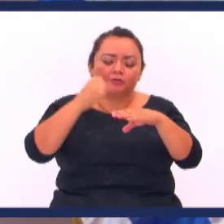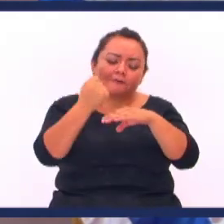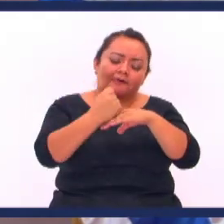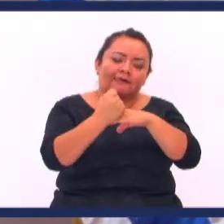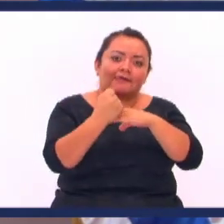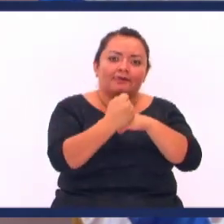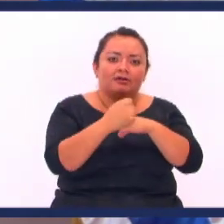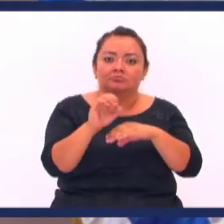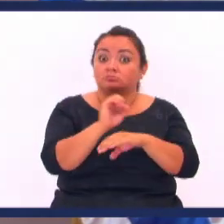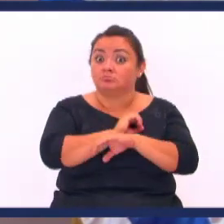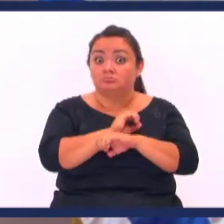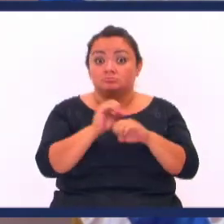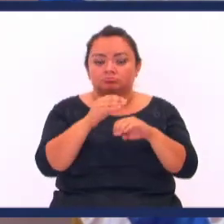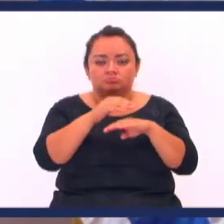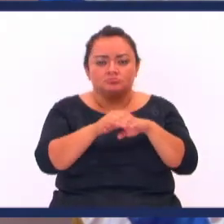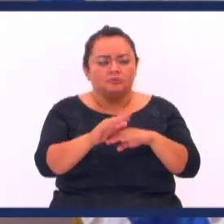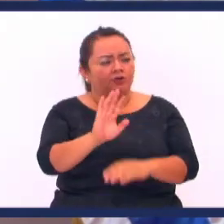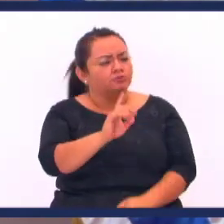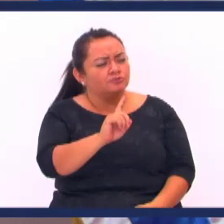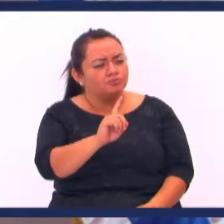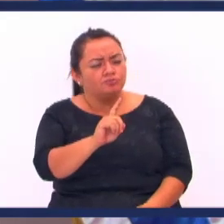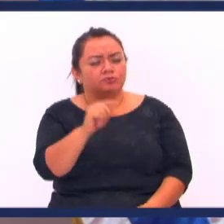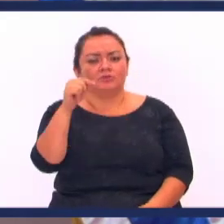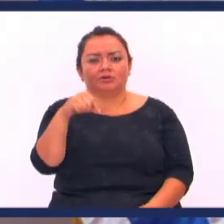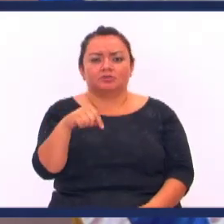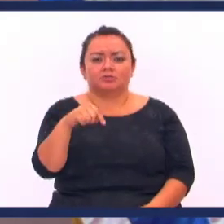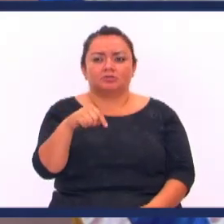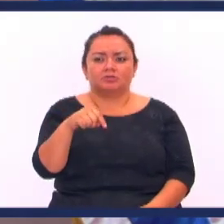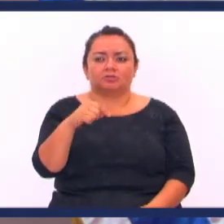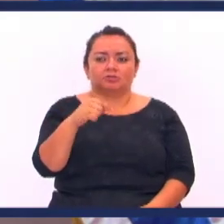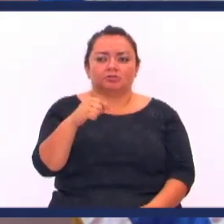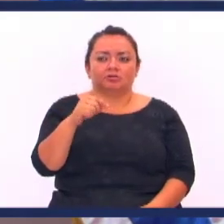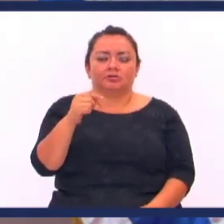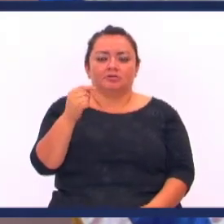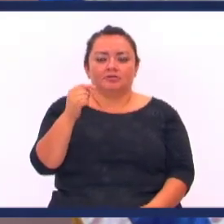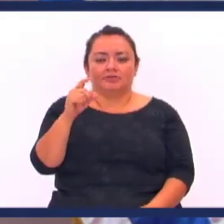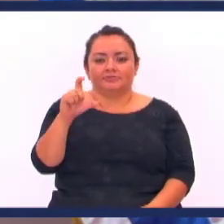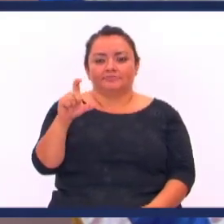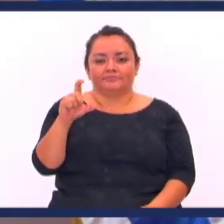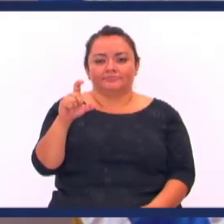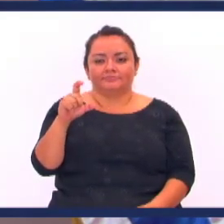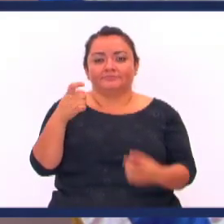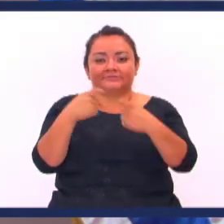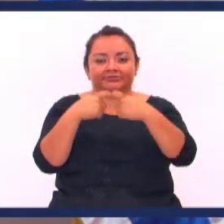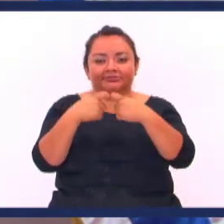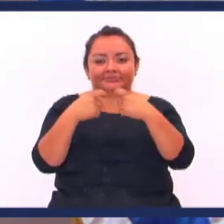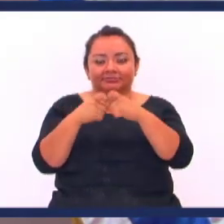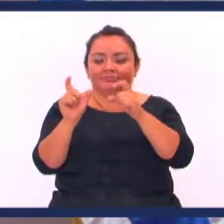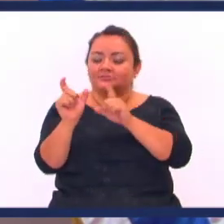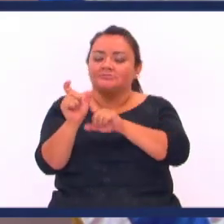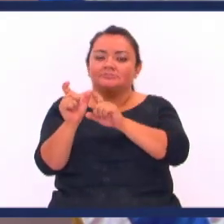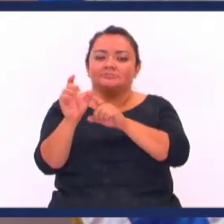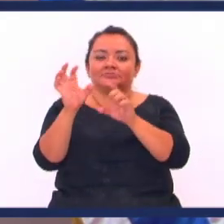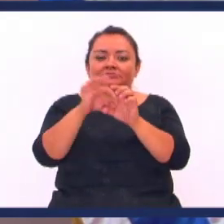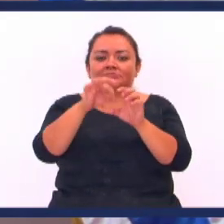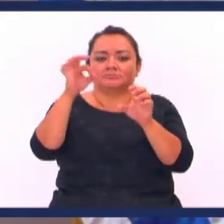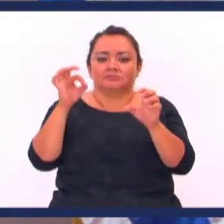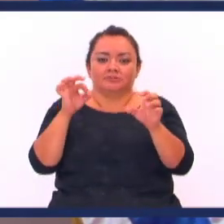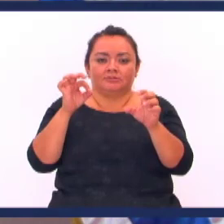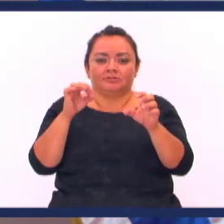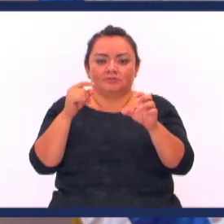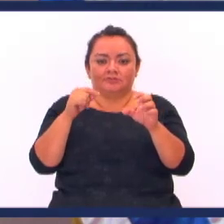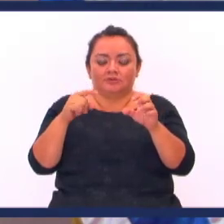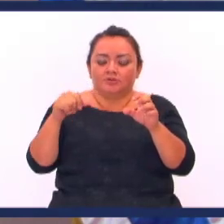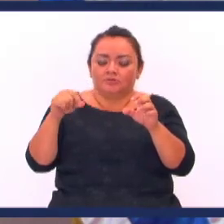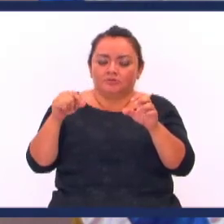betún Para lustrar zapatos No me dice Quebramos las baterías Que ya no se ocupan Sacamos el carbón